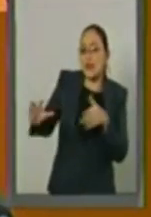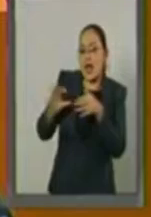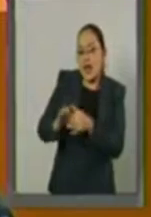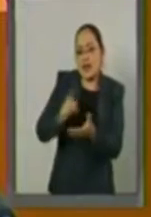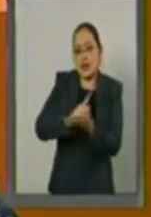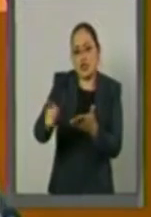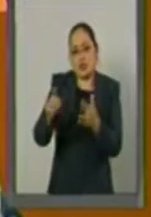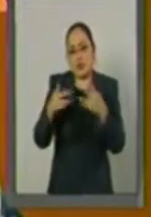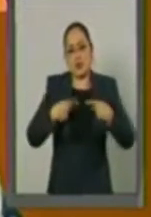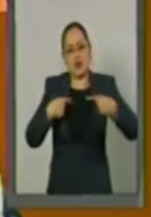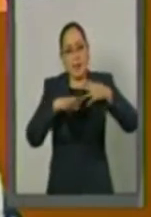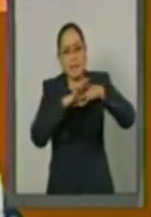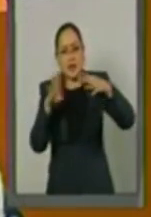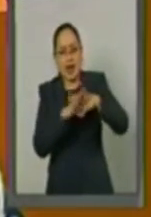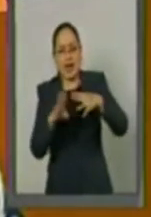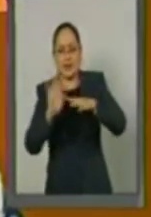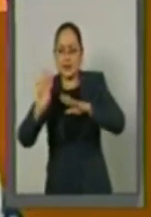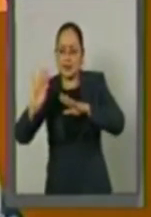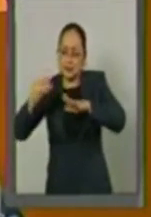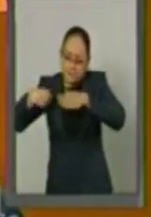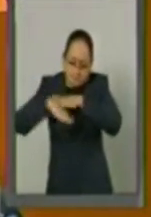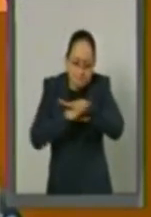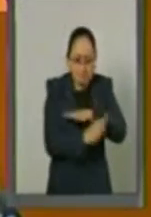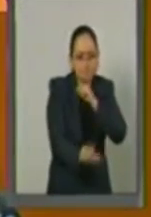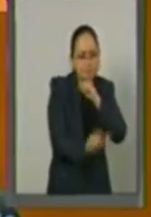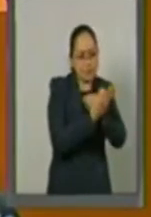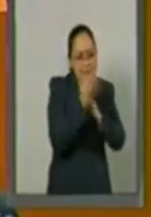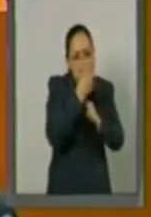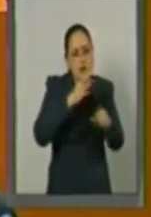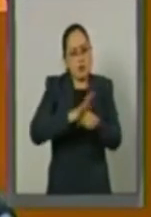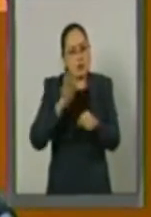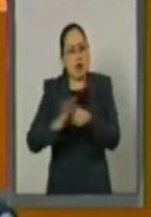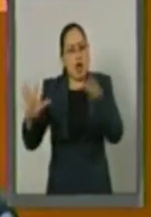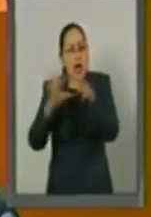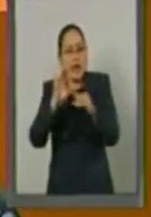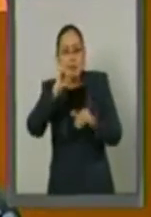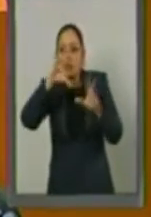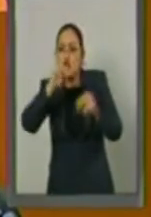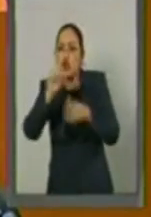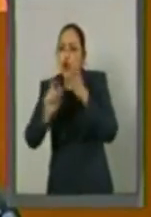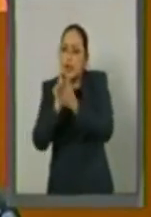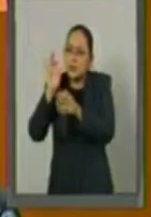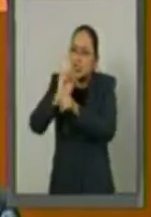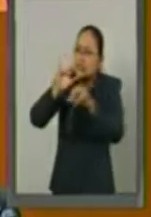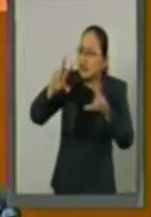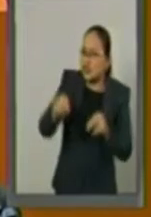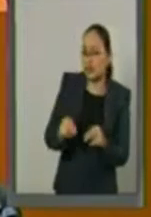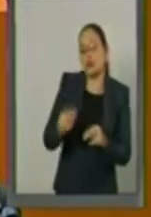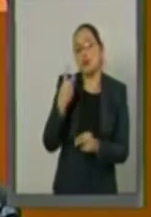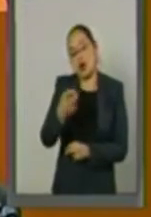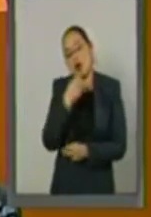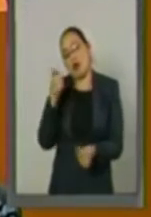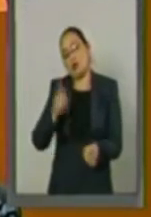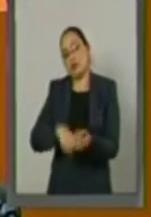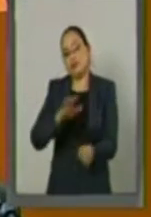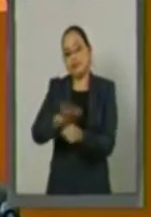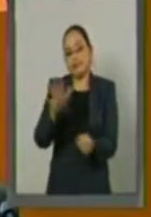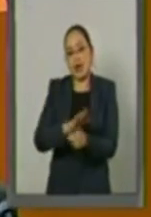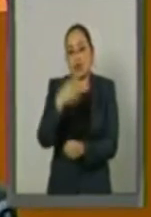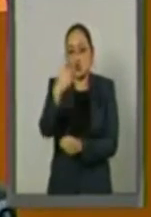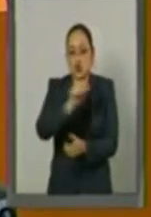migrantes y refugiados sin importar su estatus, ya que son sujetos de derechos y